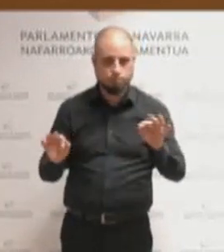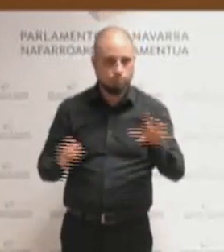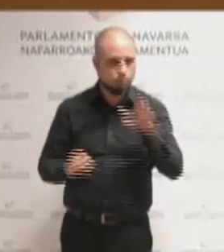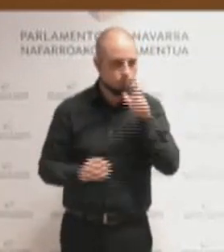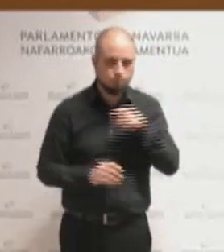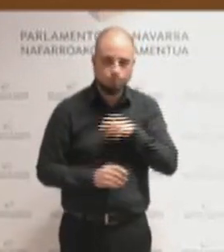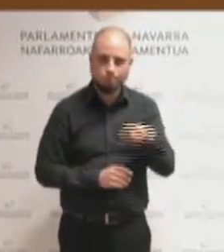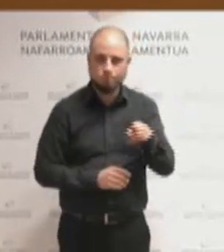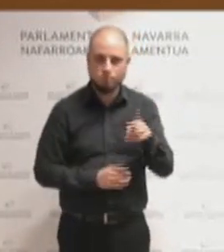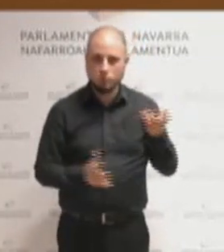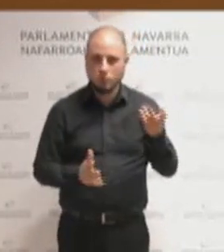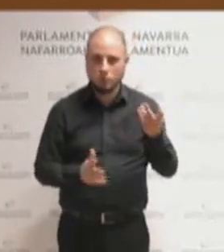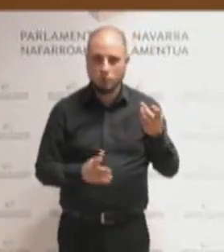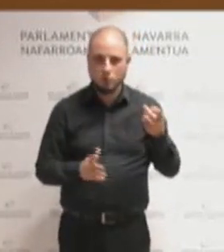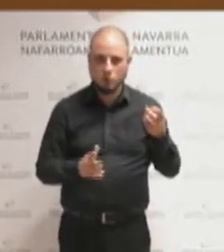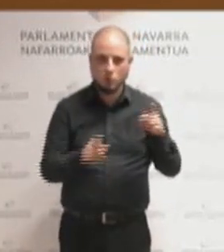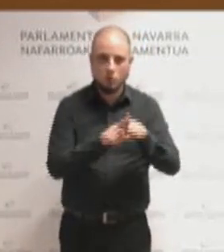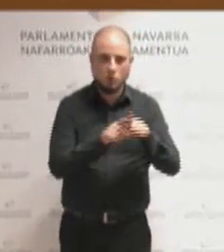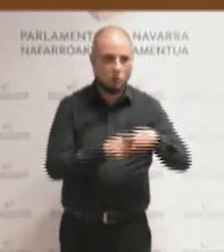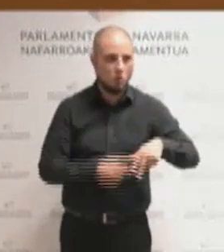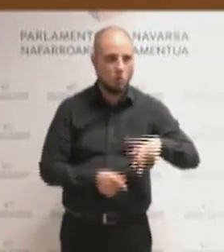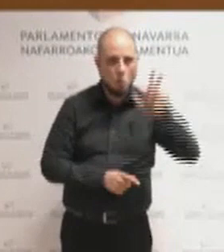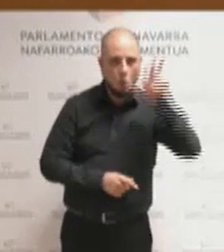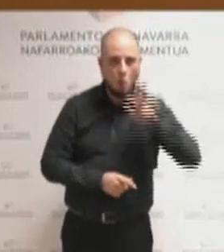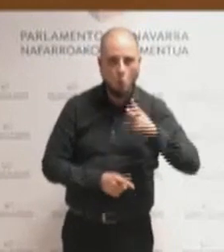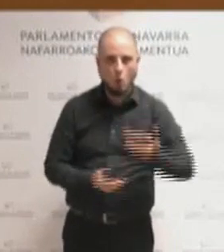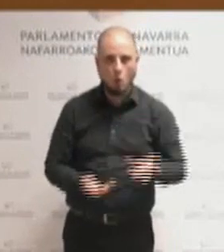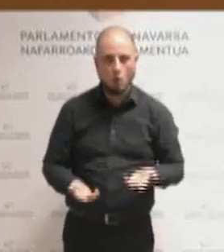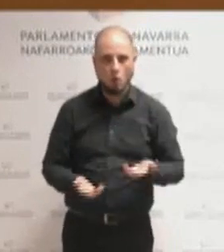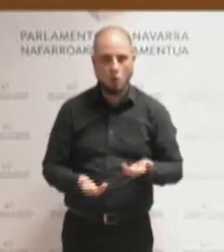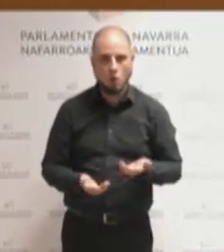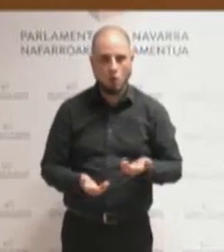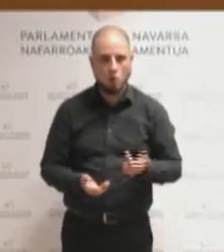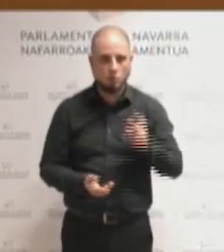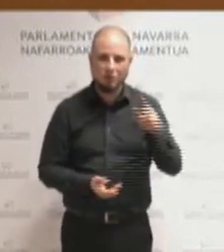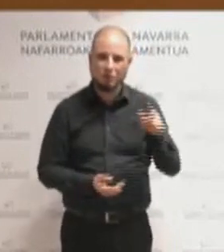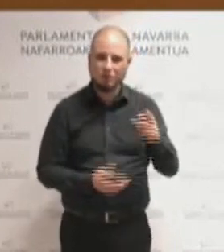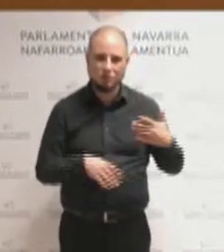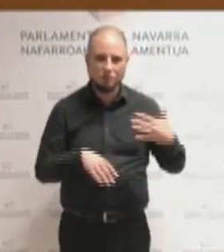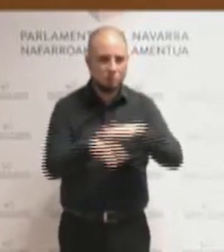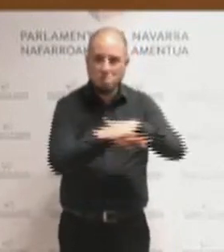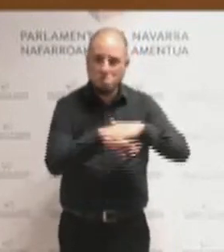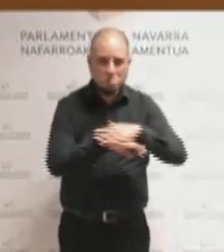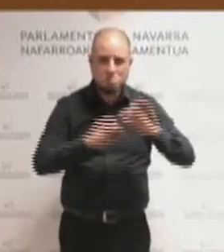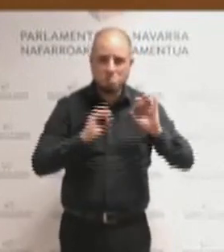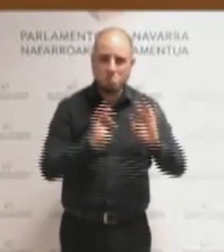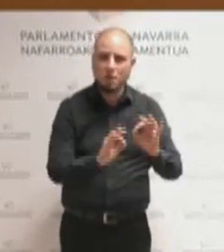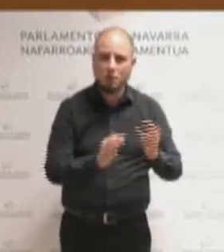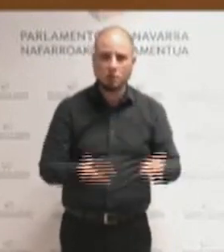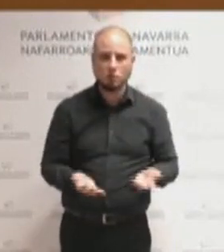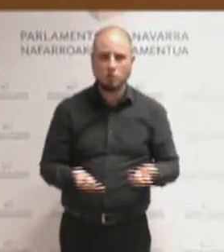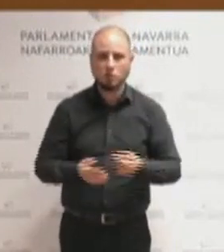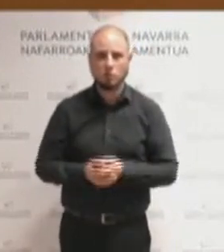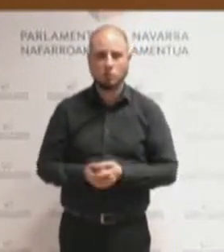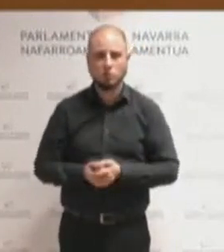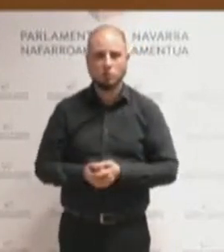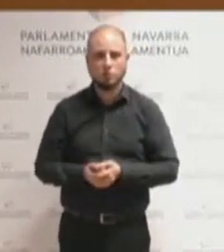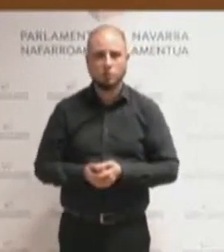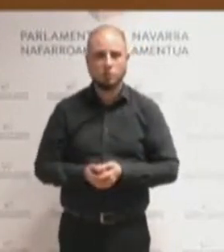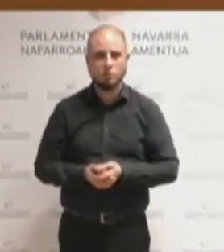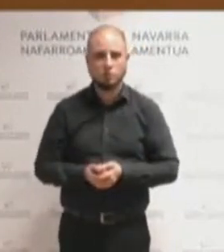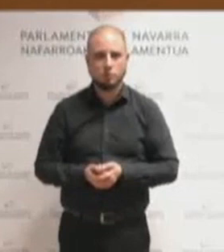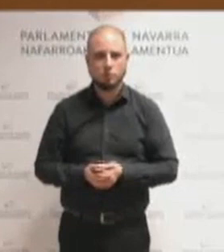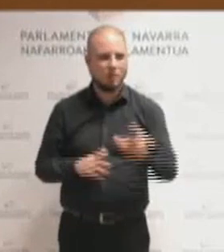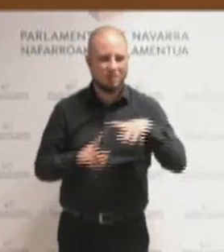auténtico producto de lujo, siendo como es un bien de primera necesidad. Esta situación ya es